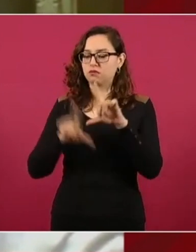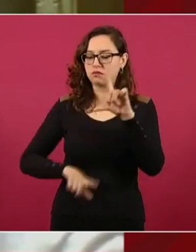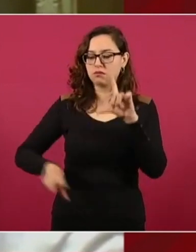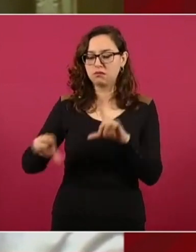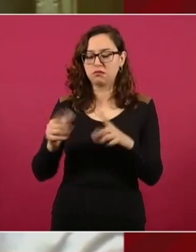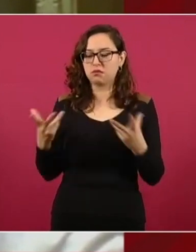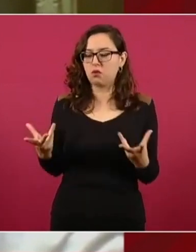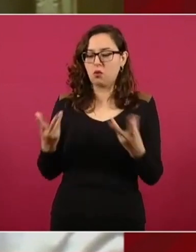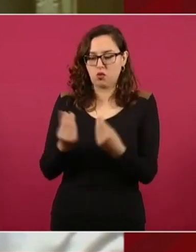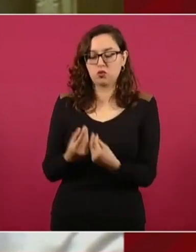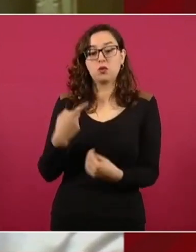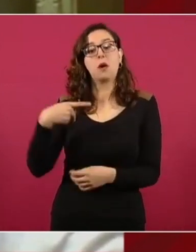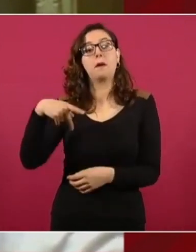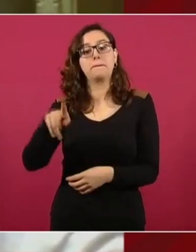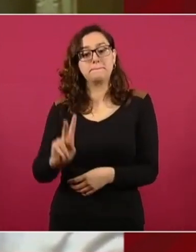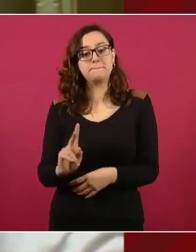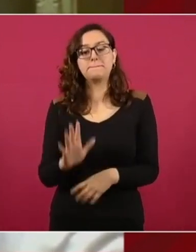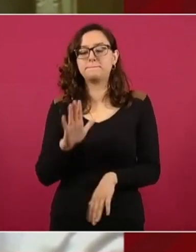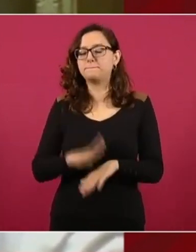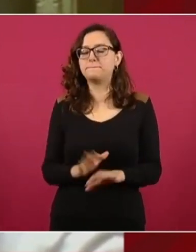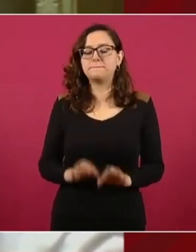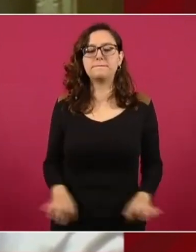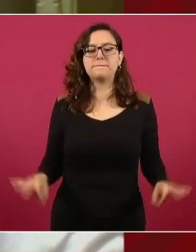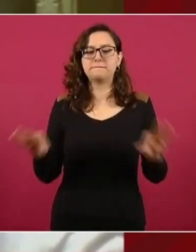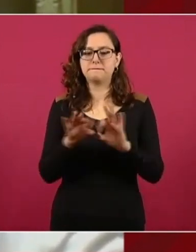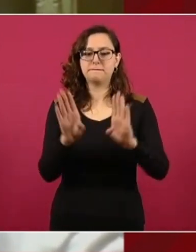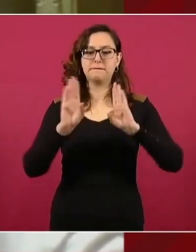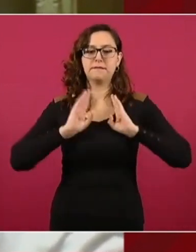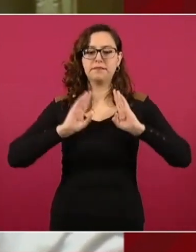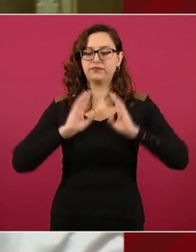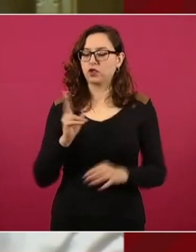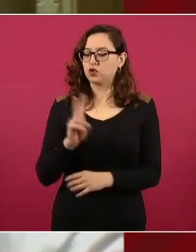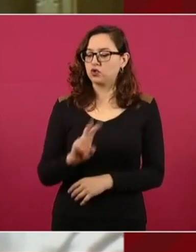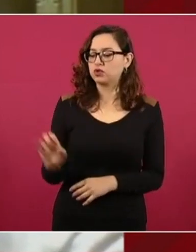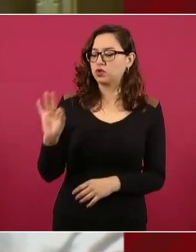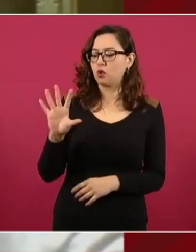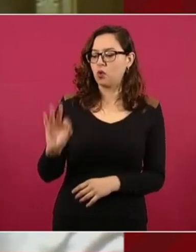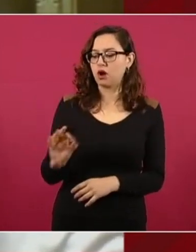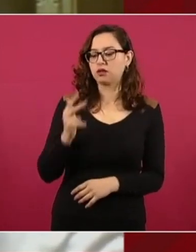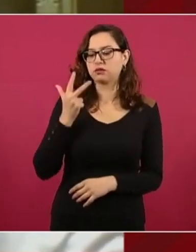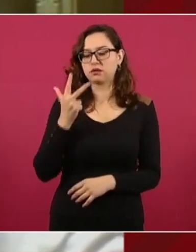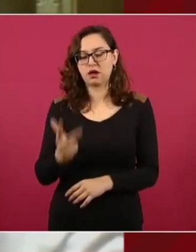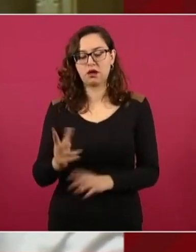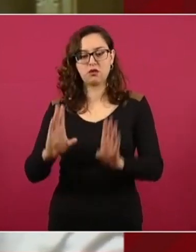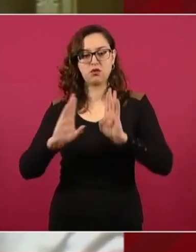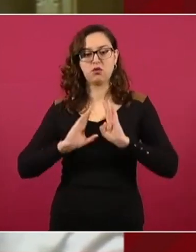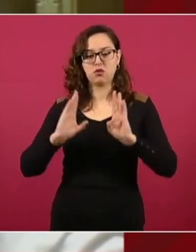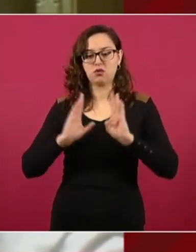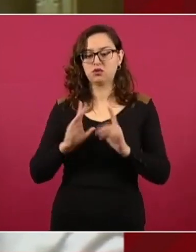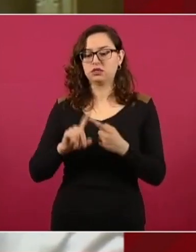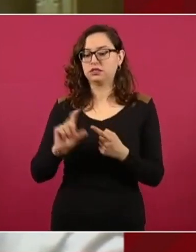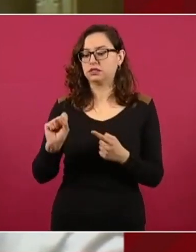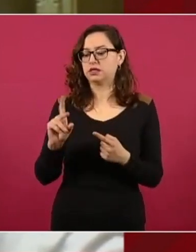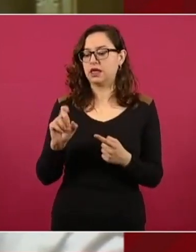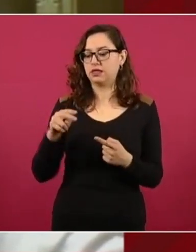militares, señores, son muy importantes. Son 248 elementos de la Secretaría de la Defensa Nacional